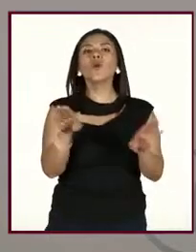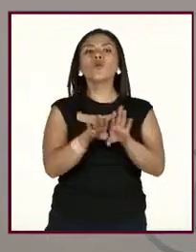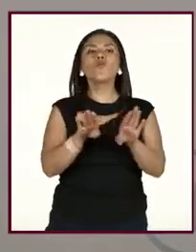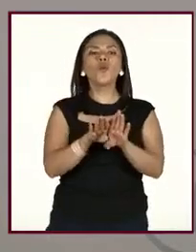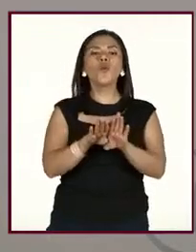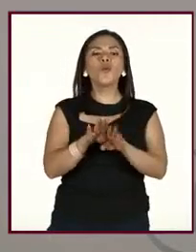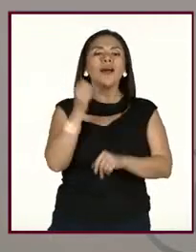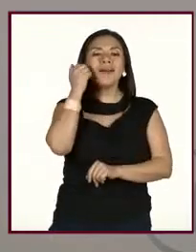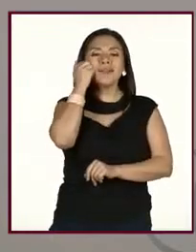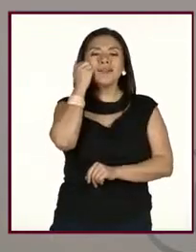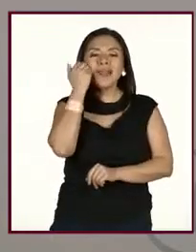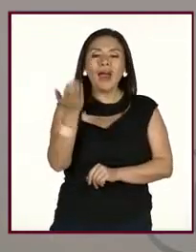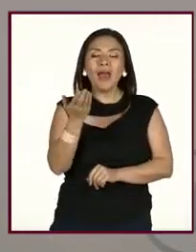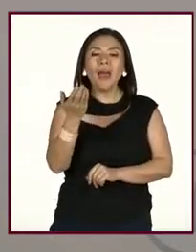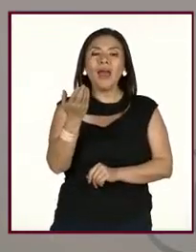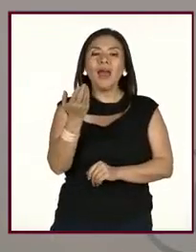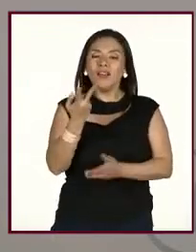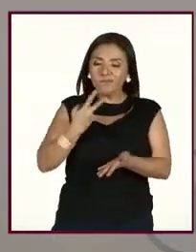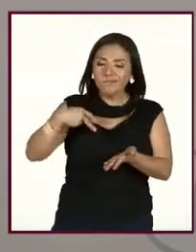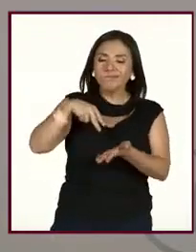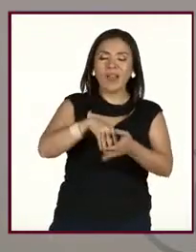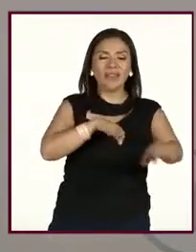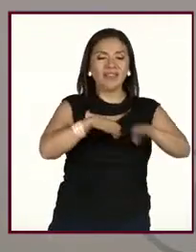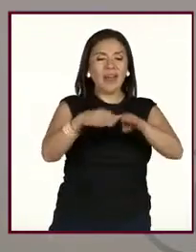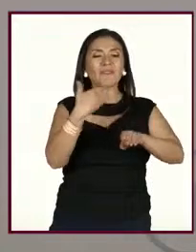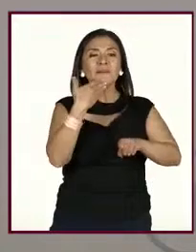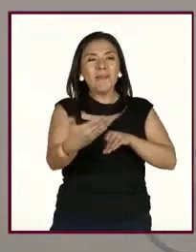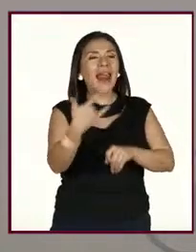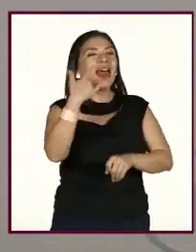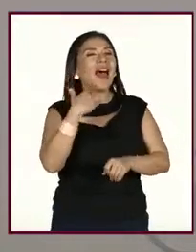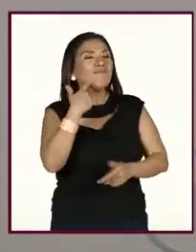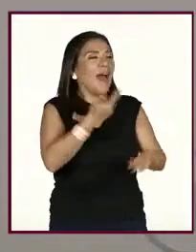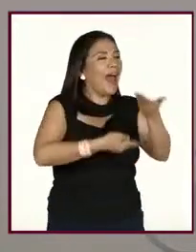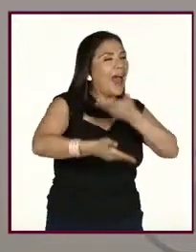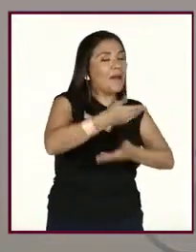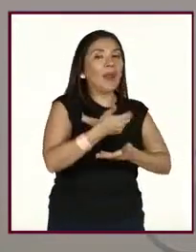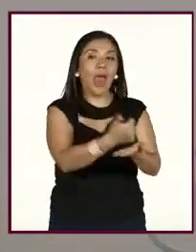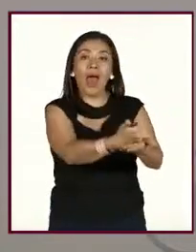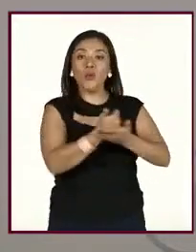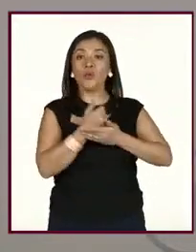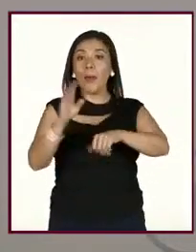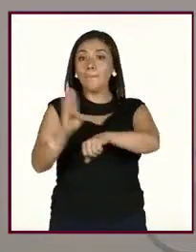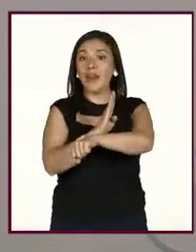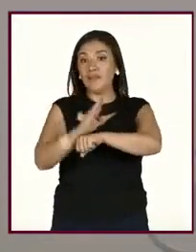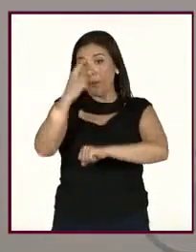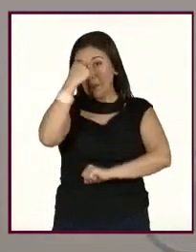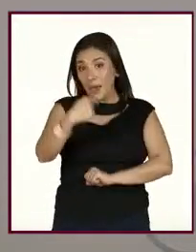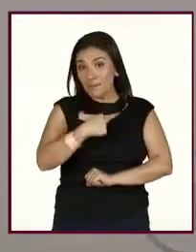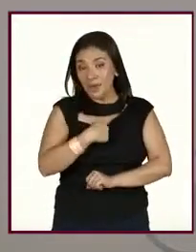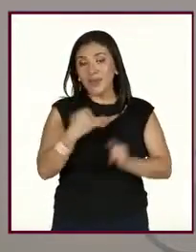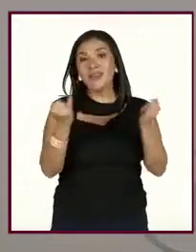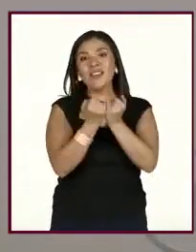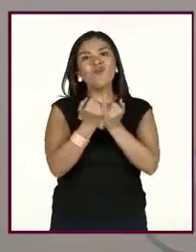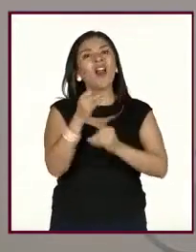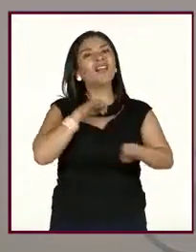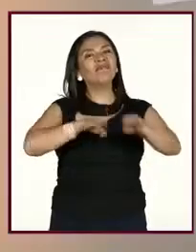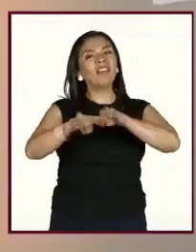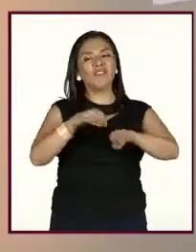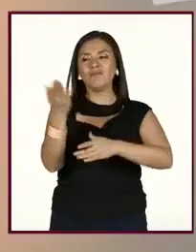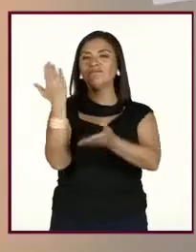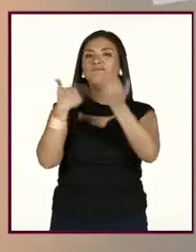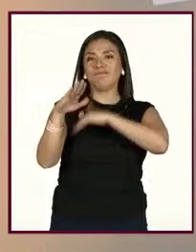de que haya armonía en el trabajo siempre nos va a beneficiar a nosotros mismos y en nuestro desempeño.